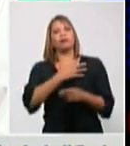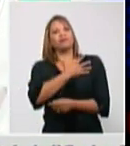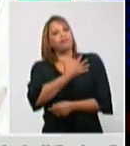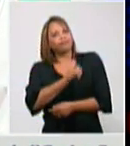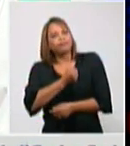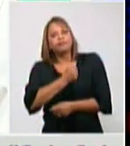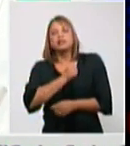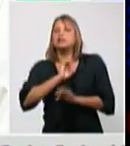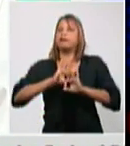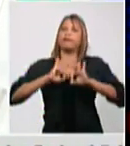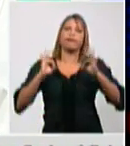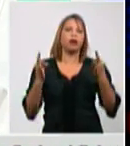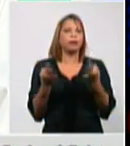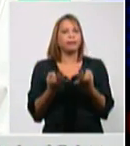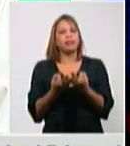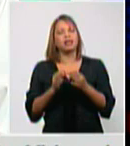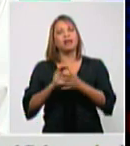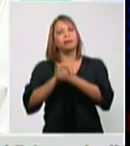familias, amistades y demás.